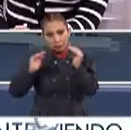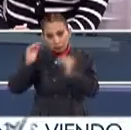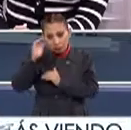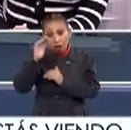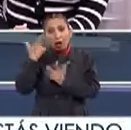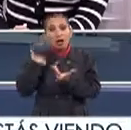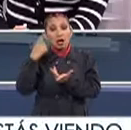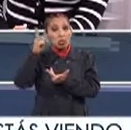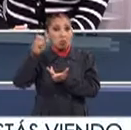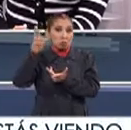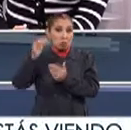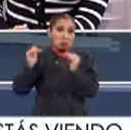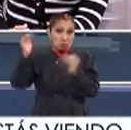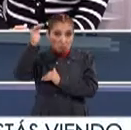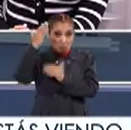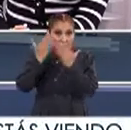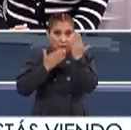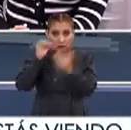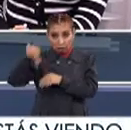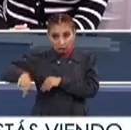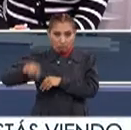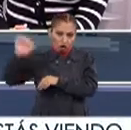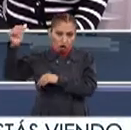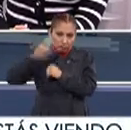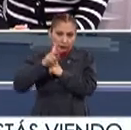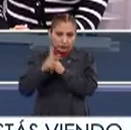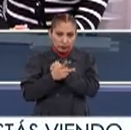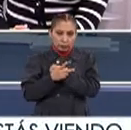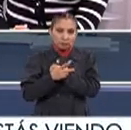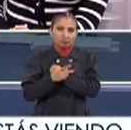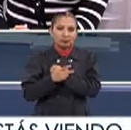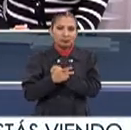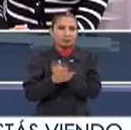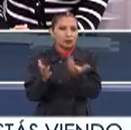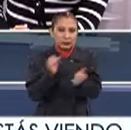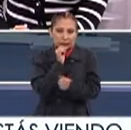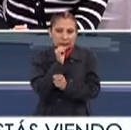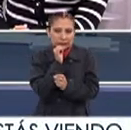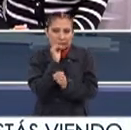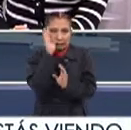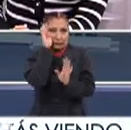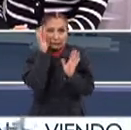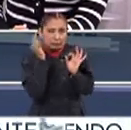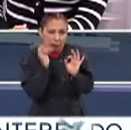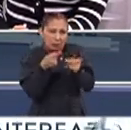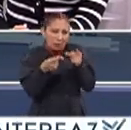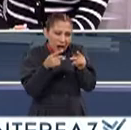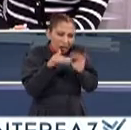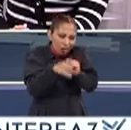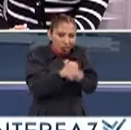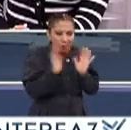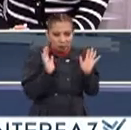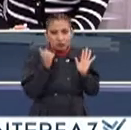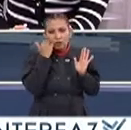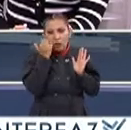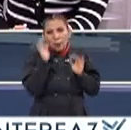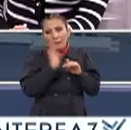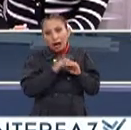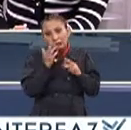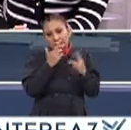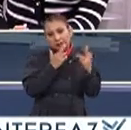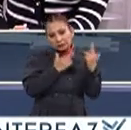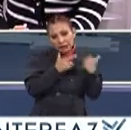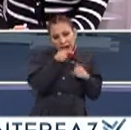Y mi doctorado ¿En el extranjero o Sí, claro Todavía no he empezado mucho En esta parte Me gustaría un poco